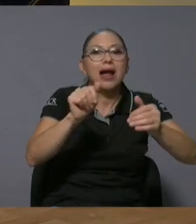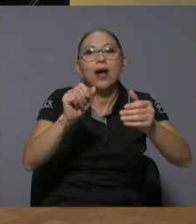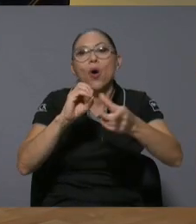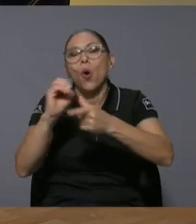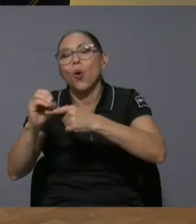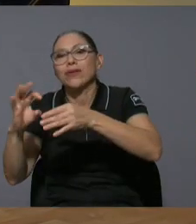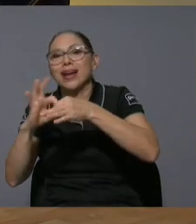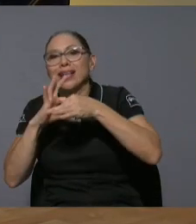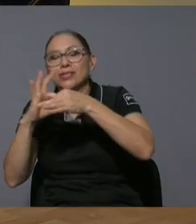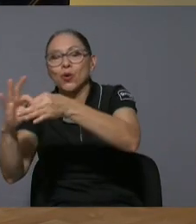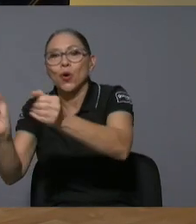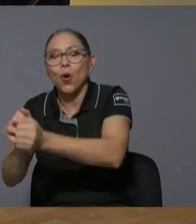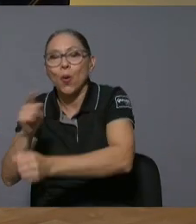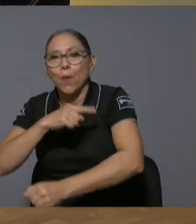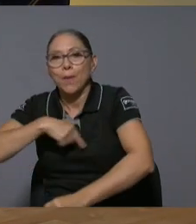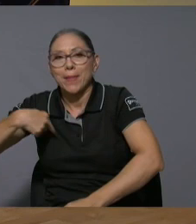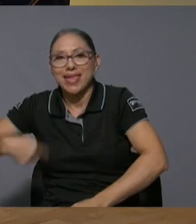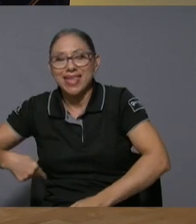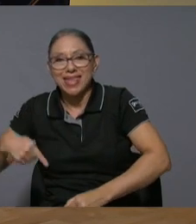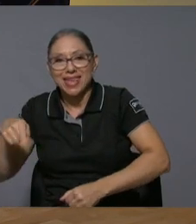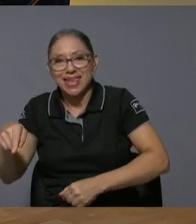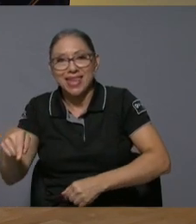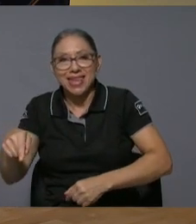me parece que